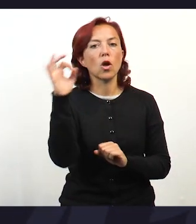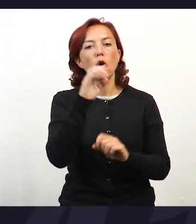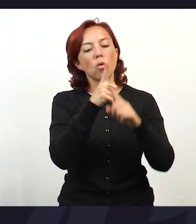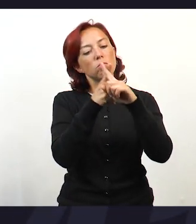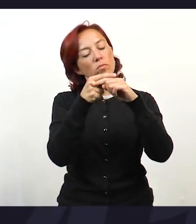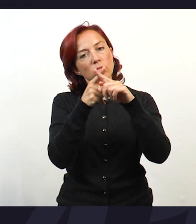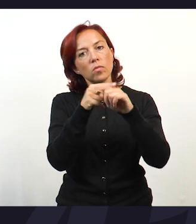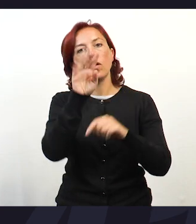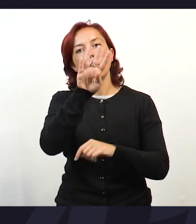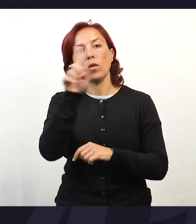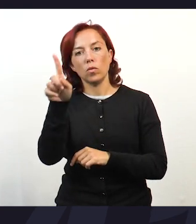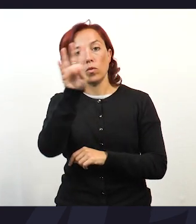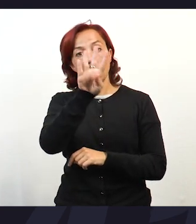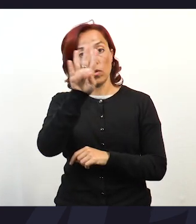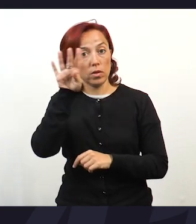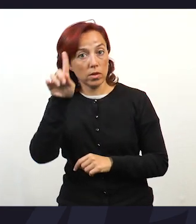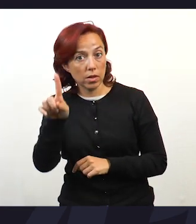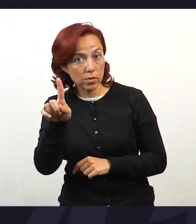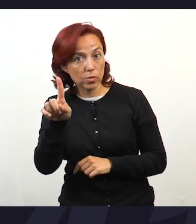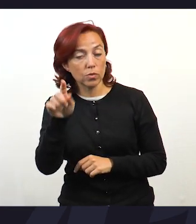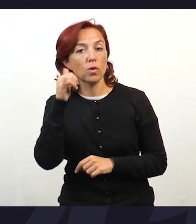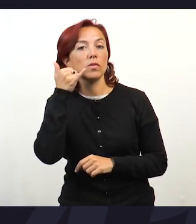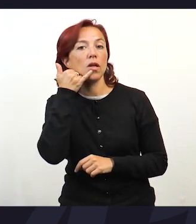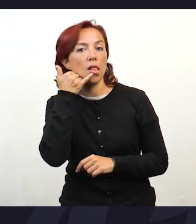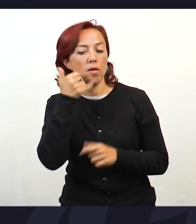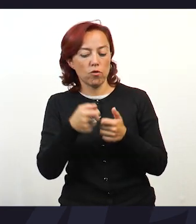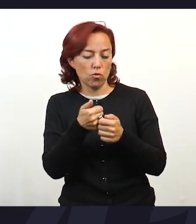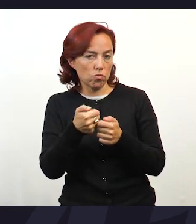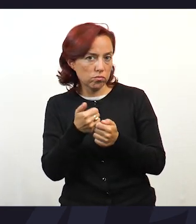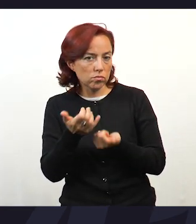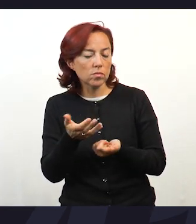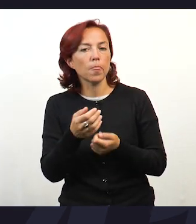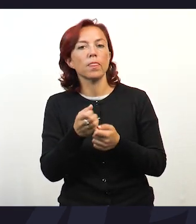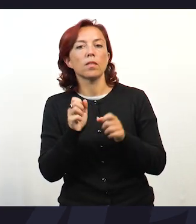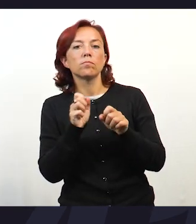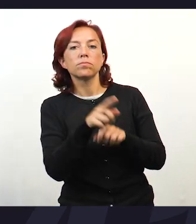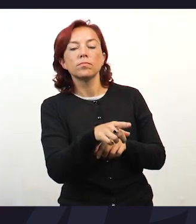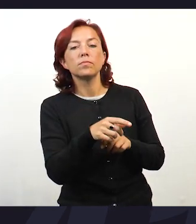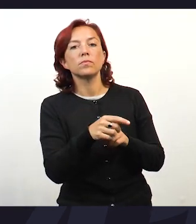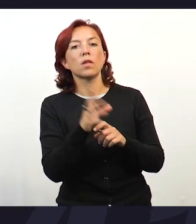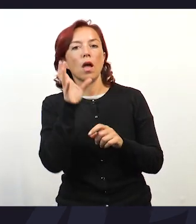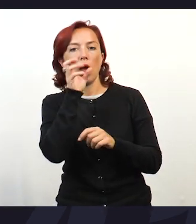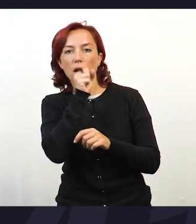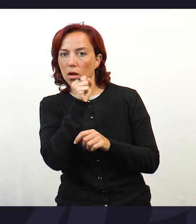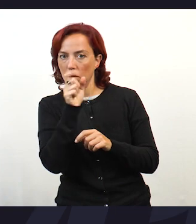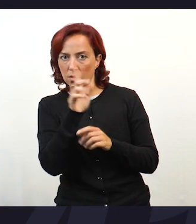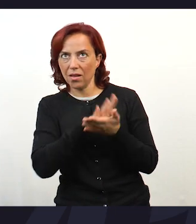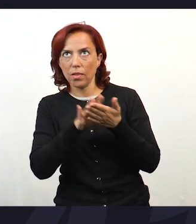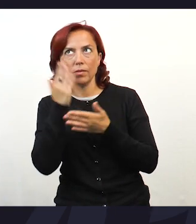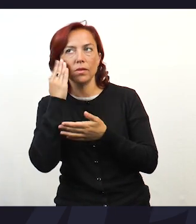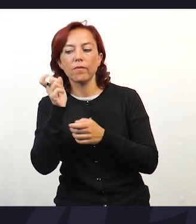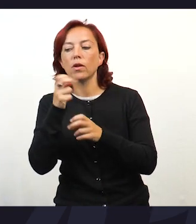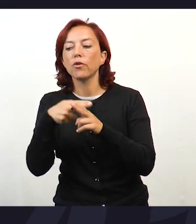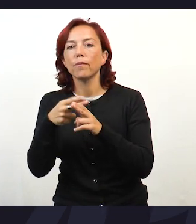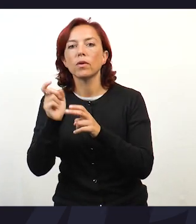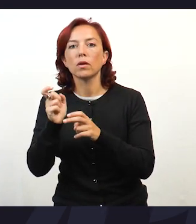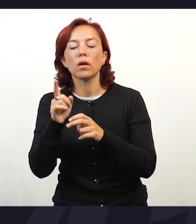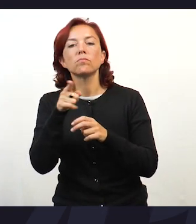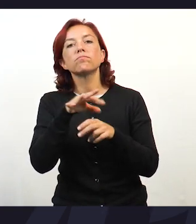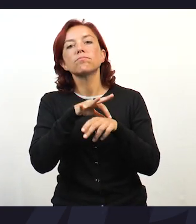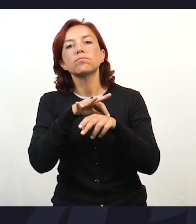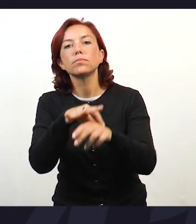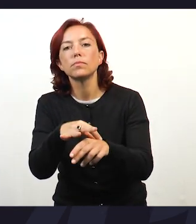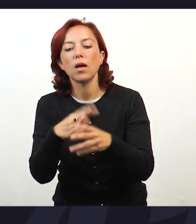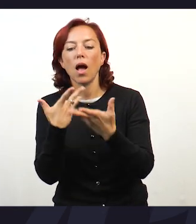fija o al asterisco 4141 desde teléfonos móviles al servicio anónimo y gratuito de